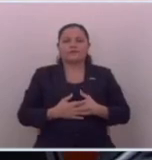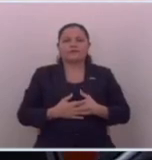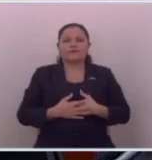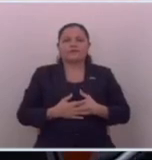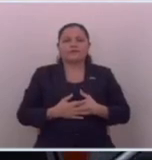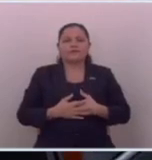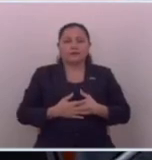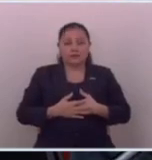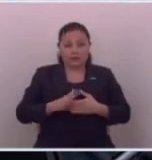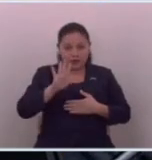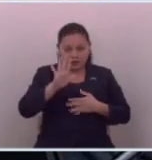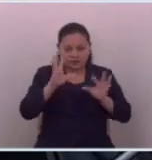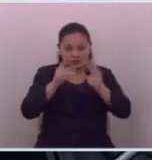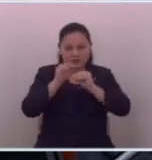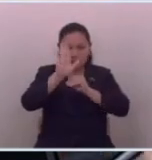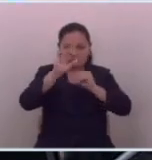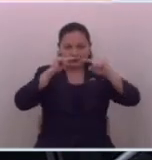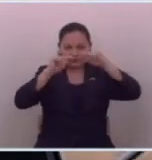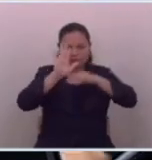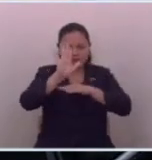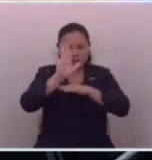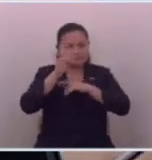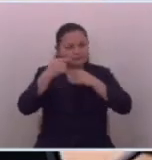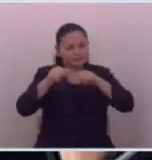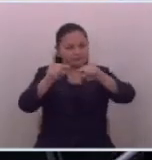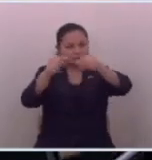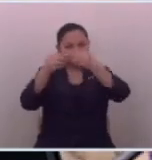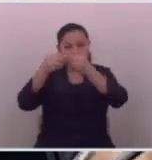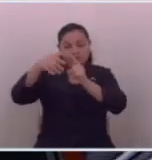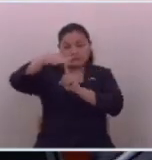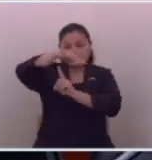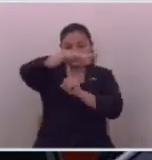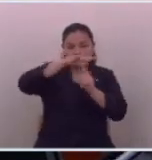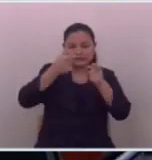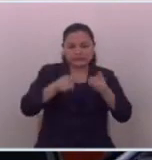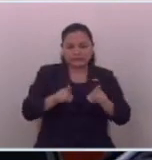ya vamos llegando al fin de su mandato pero todavía siguen habiendo casos